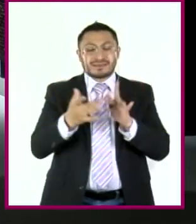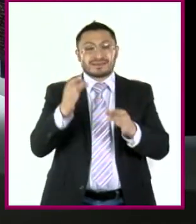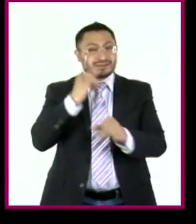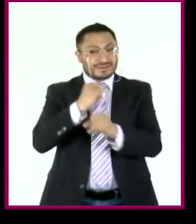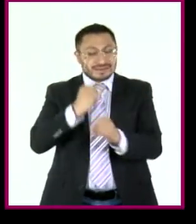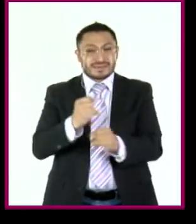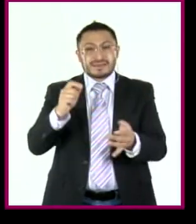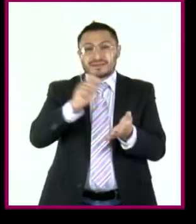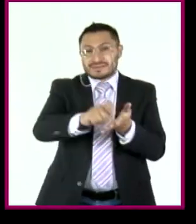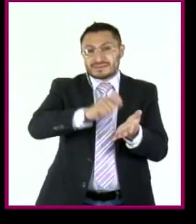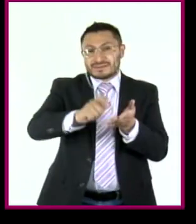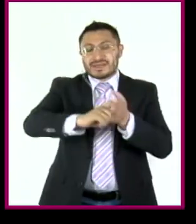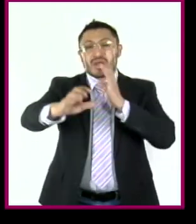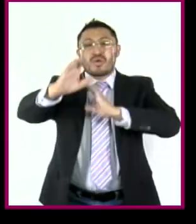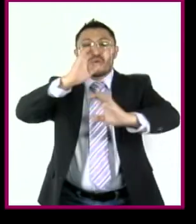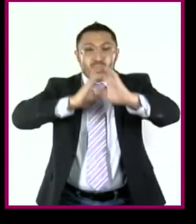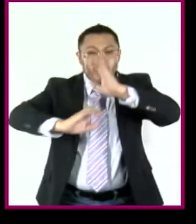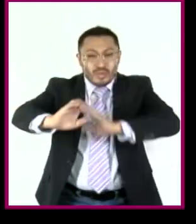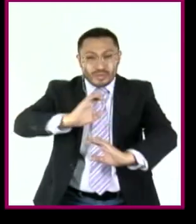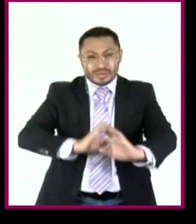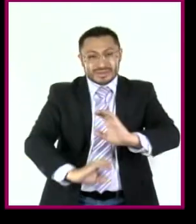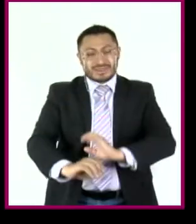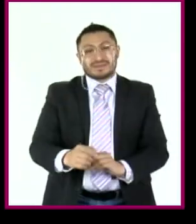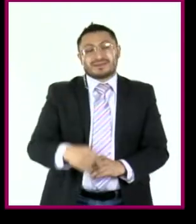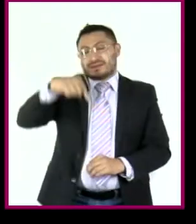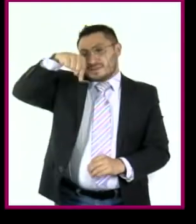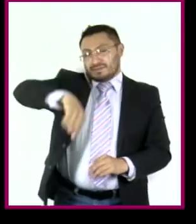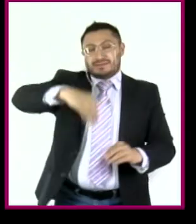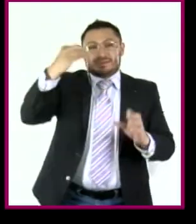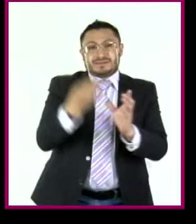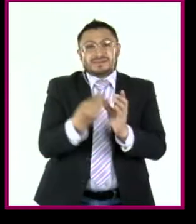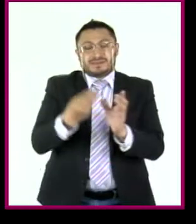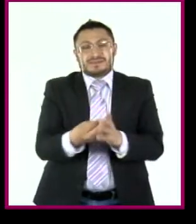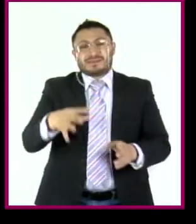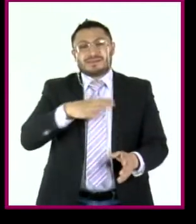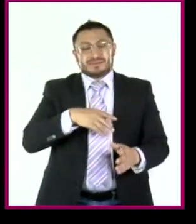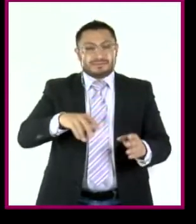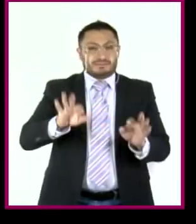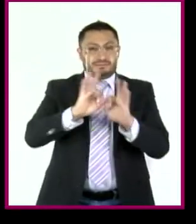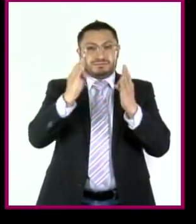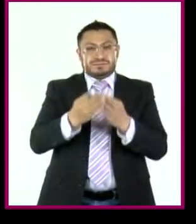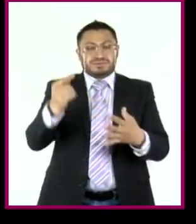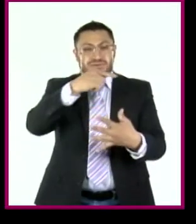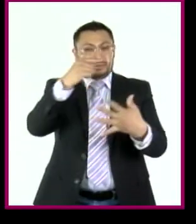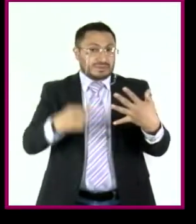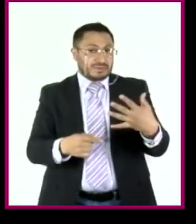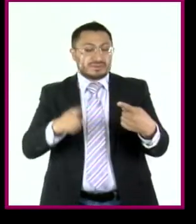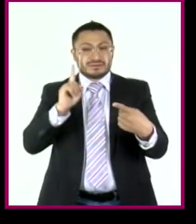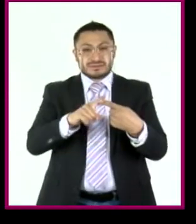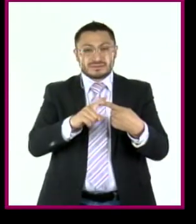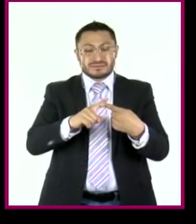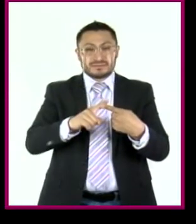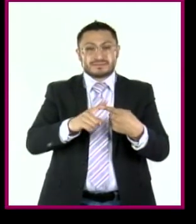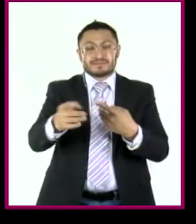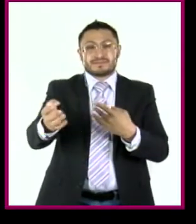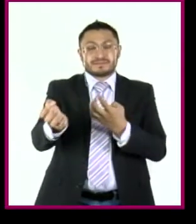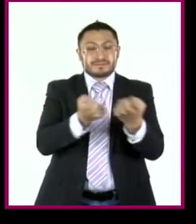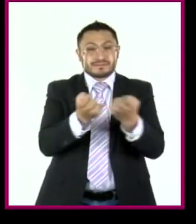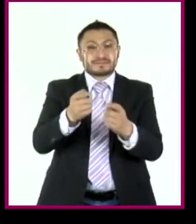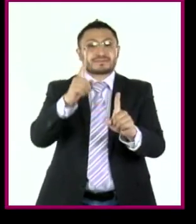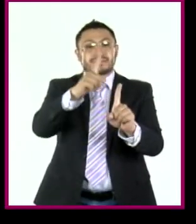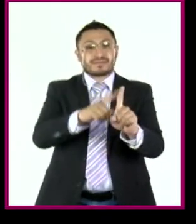En este programa se ha recurrido a las siguientes técnicas. Ejercicio de la crítica e